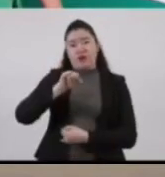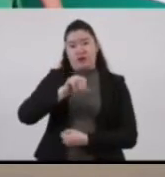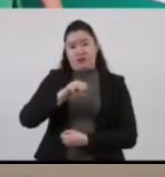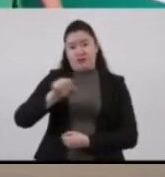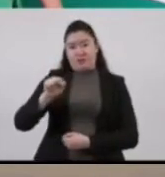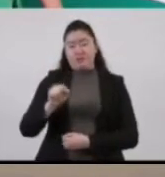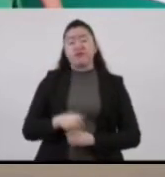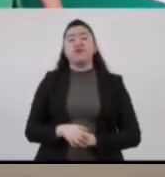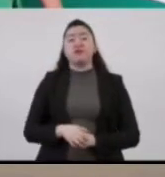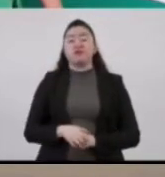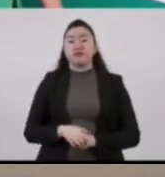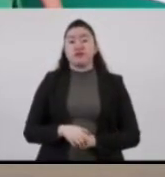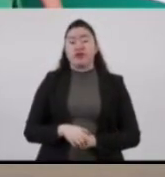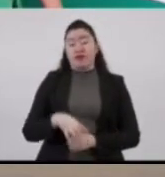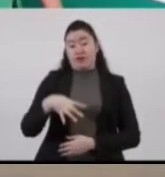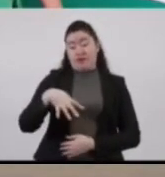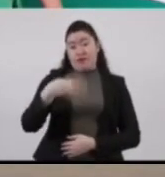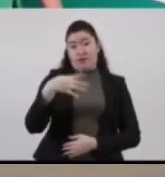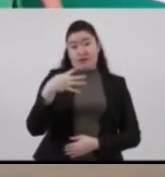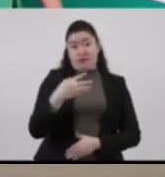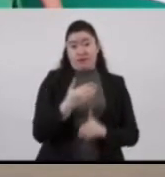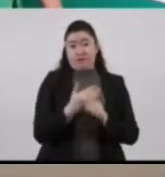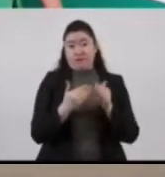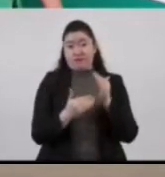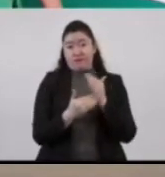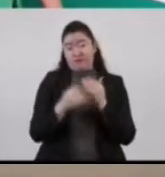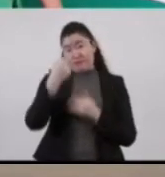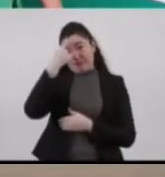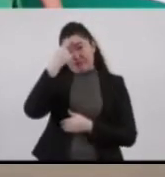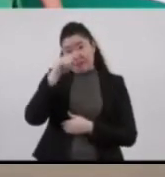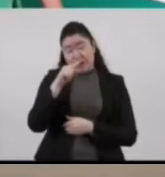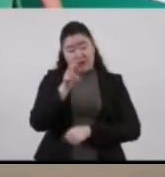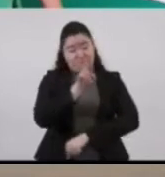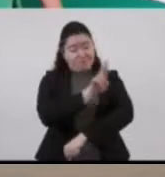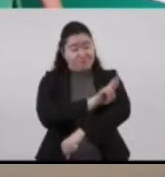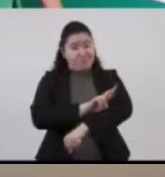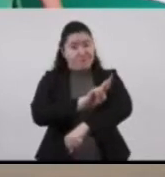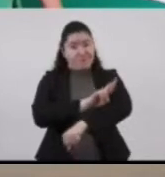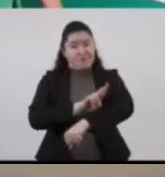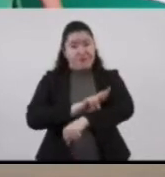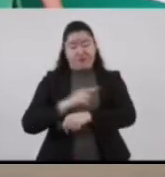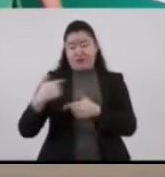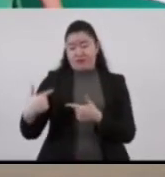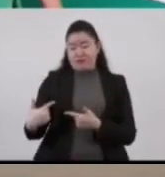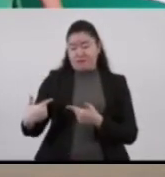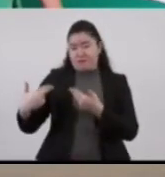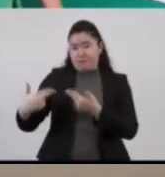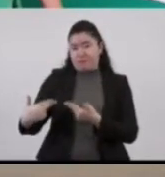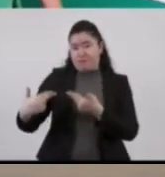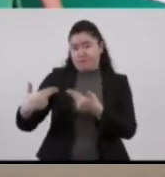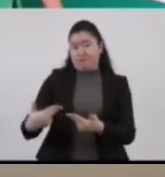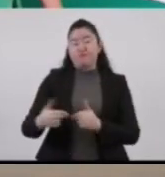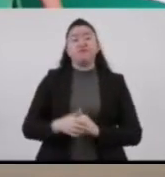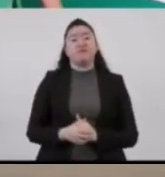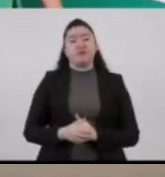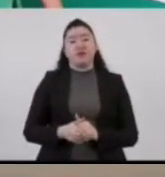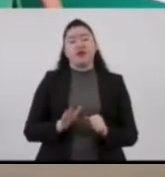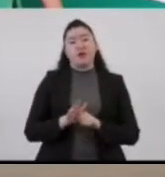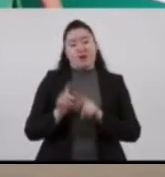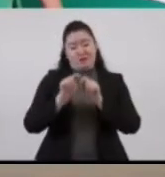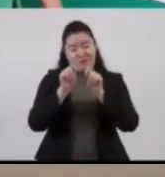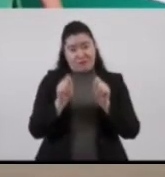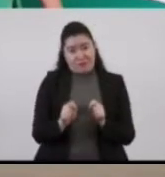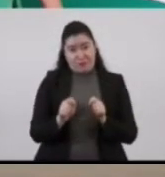así como 14 gestiones asociadas al trámite de inicio de sucesiones, sea testamentarias